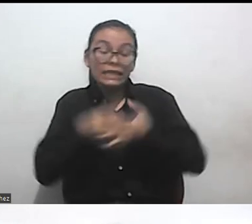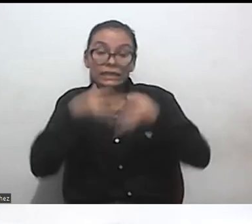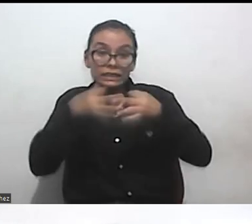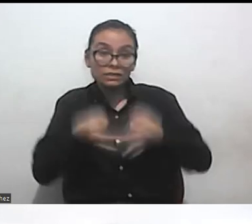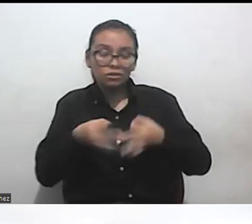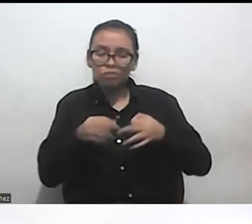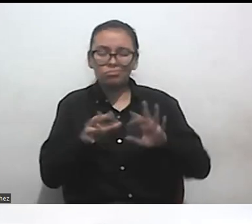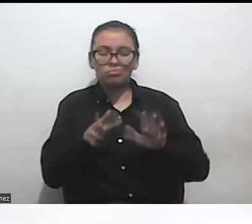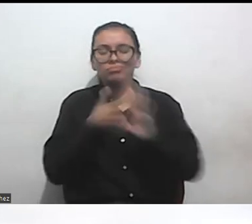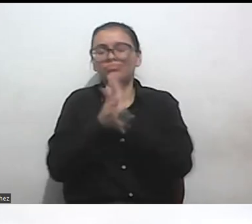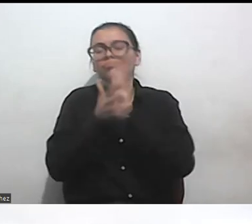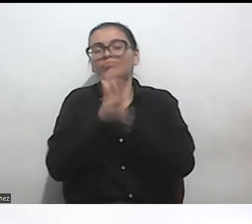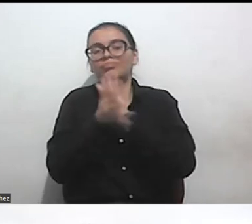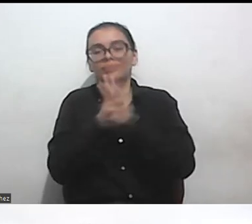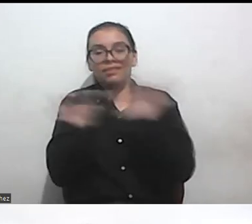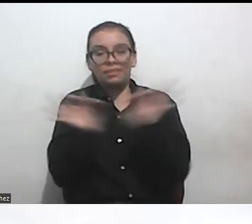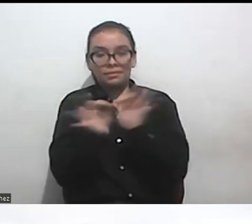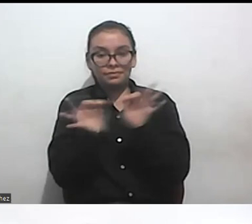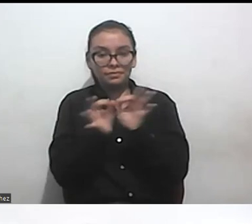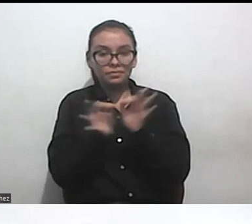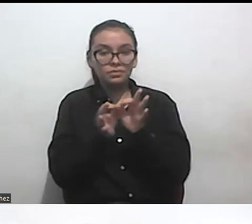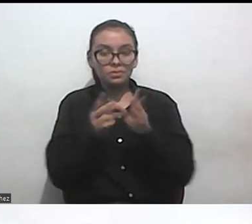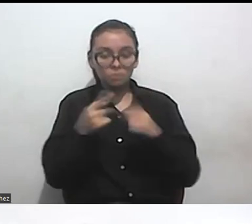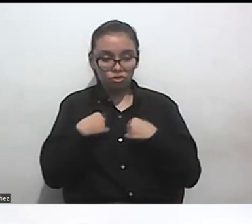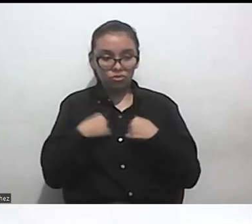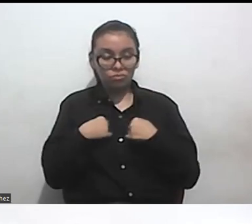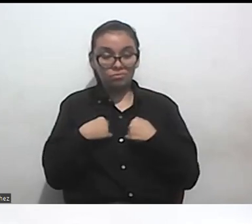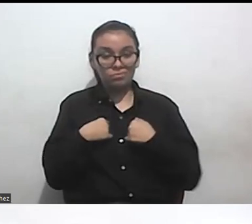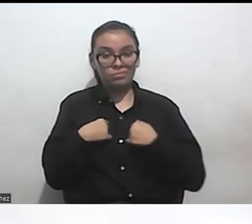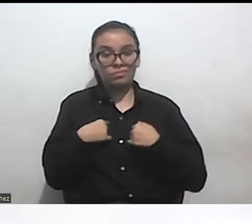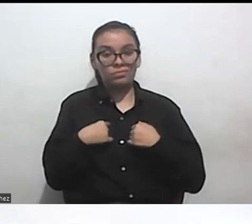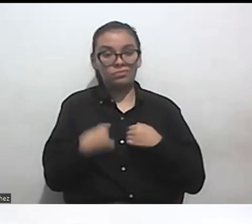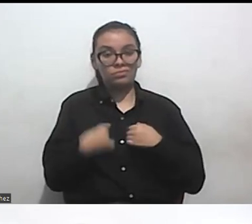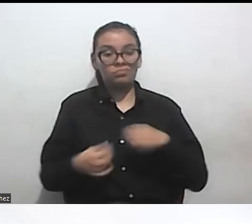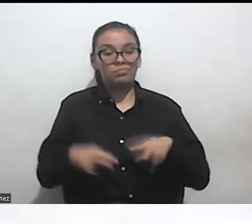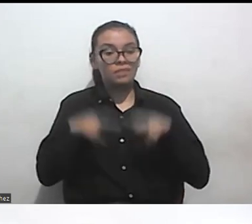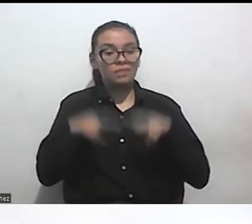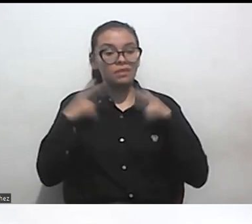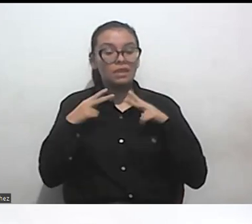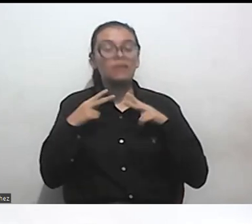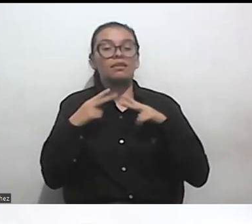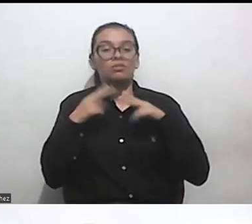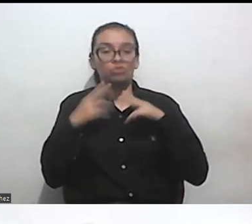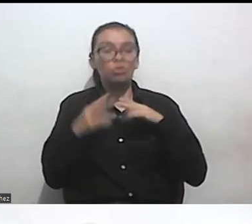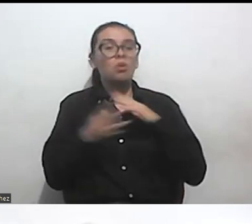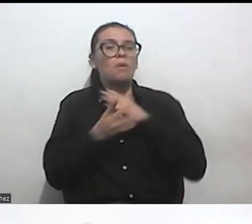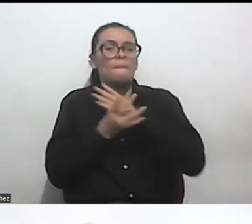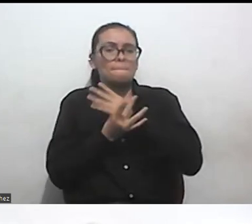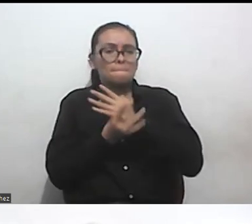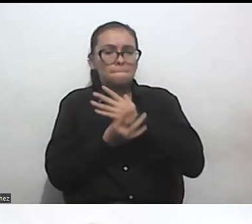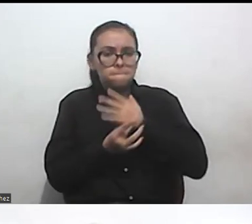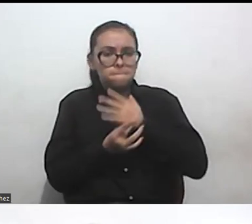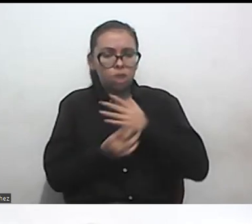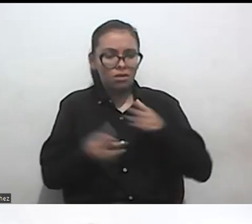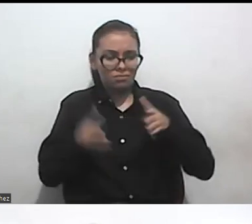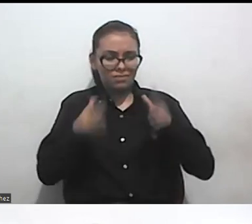voy a parafrasear pero yo vengo de un ámbito bastante pobre o sea vengo de un callejón